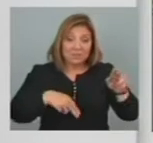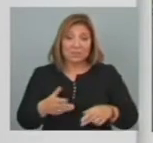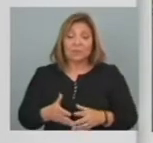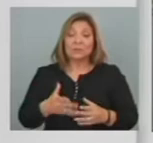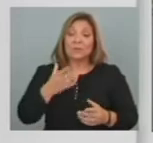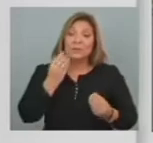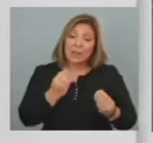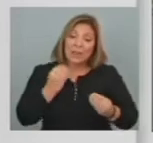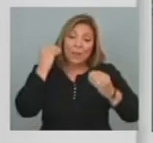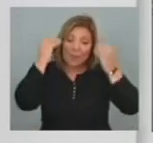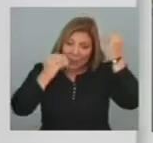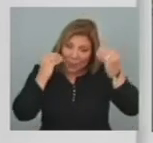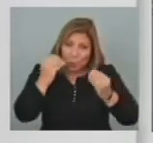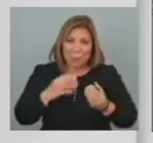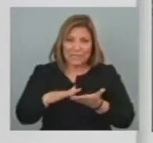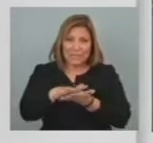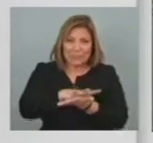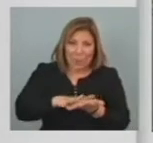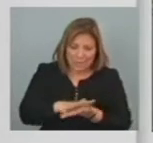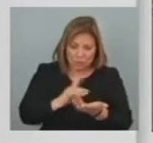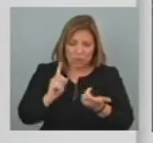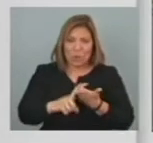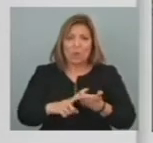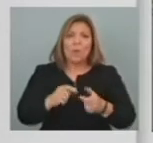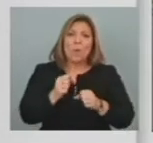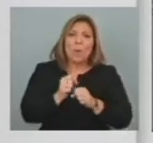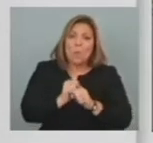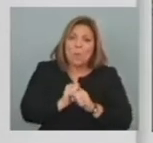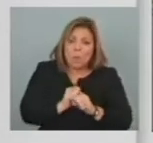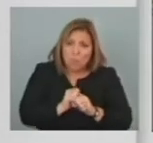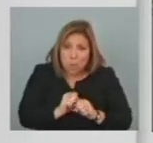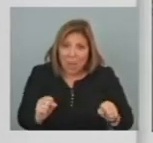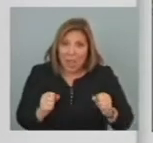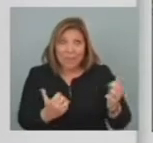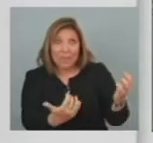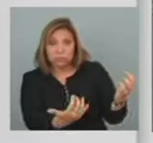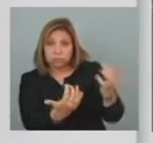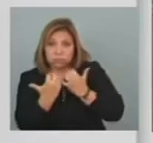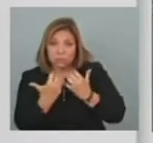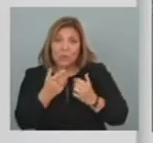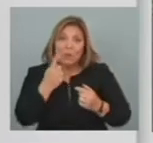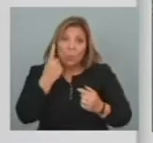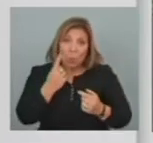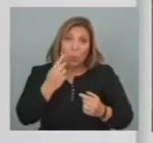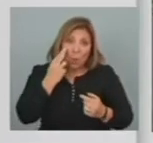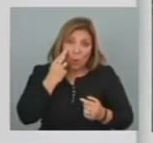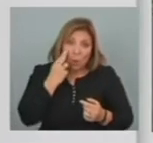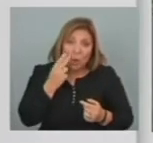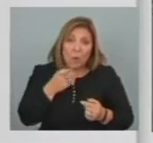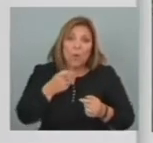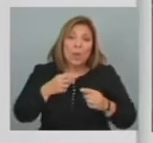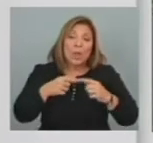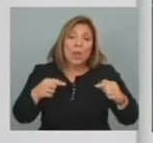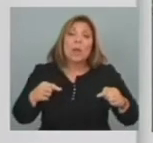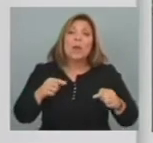tiene preocupaciones por la situación Por el que podría ser un ataque contra una agresión Entre el pueblo sirio El